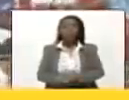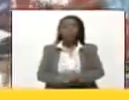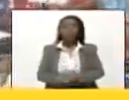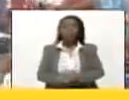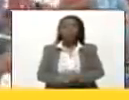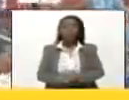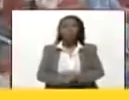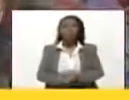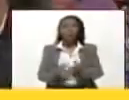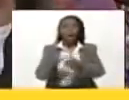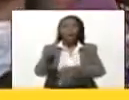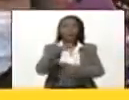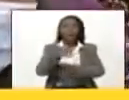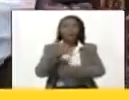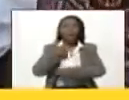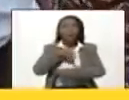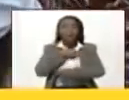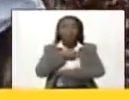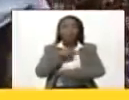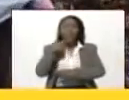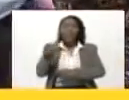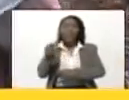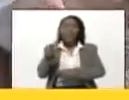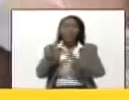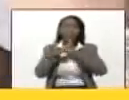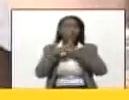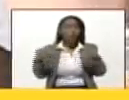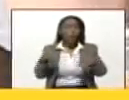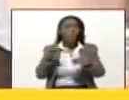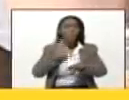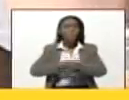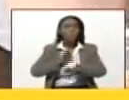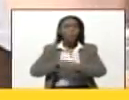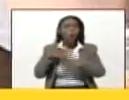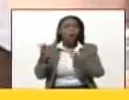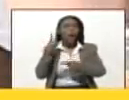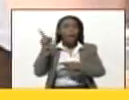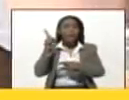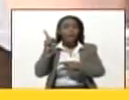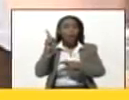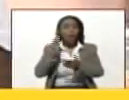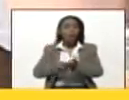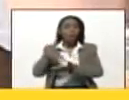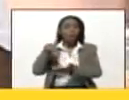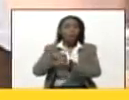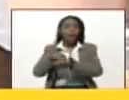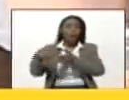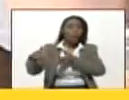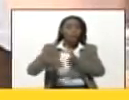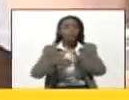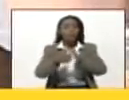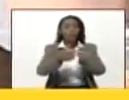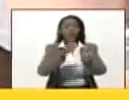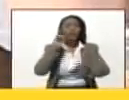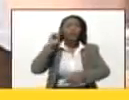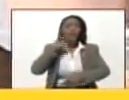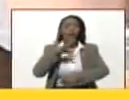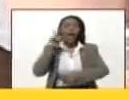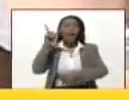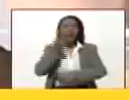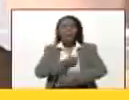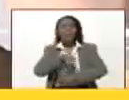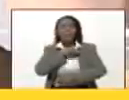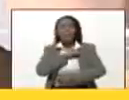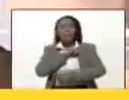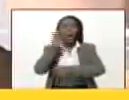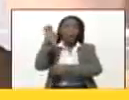y todo esto lo decimos porque se ha levantado una corriente histórica fascista en España